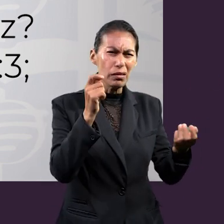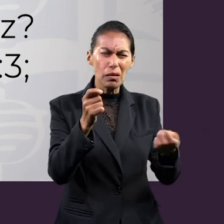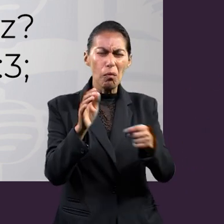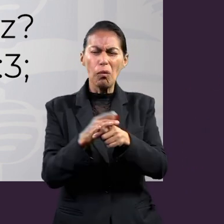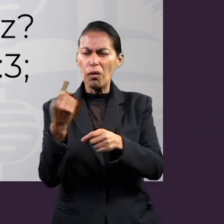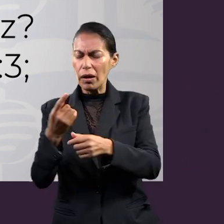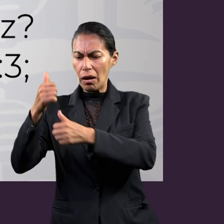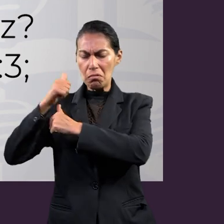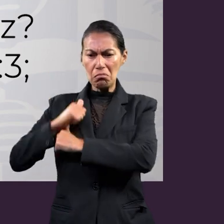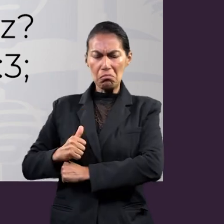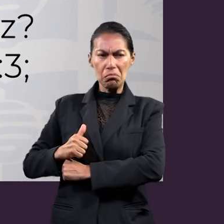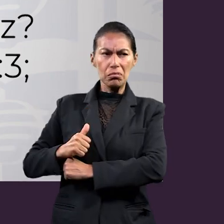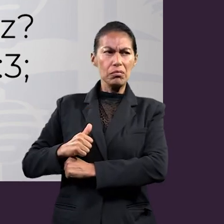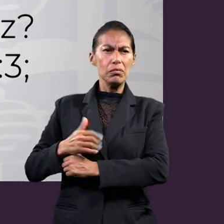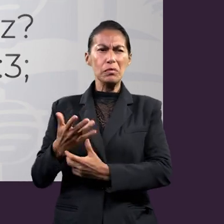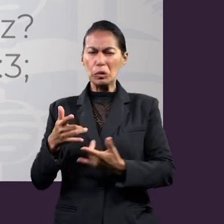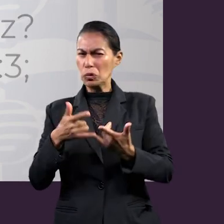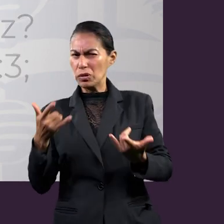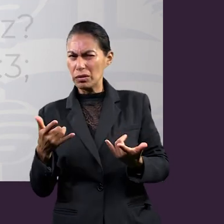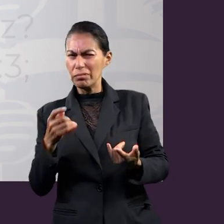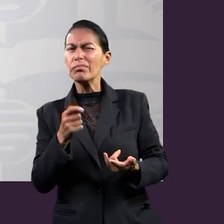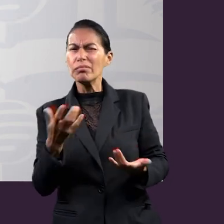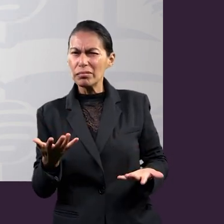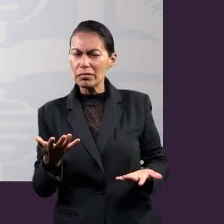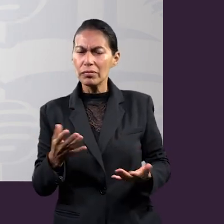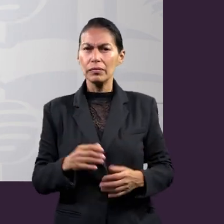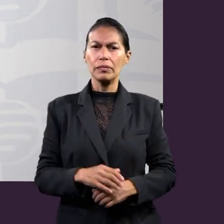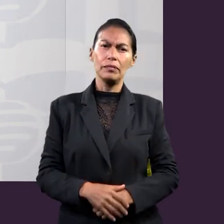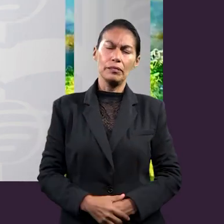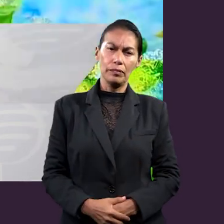promover la paz o está tan interesado en la paz?